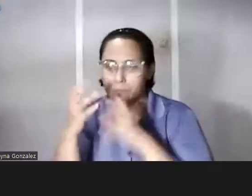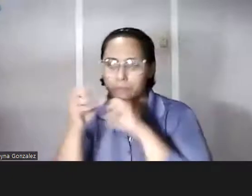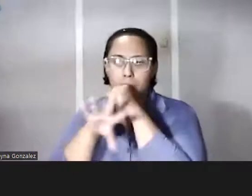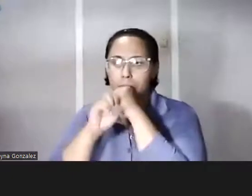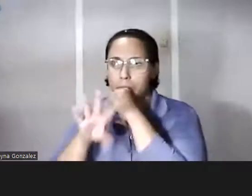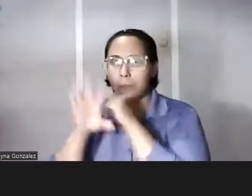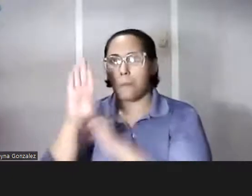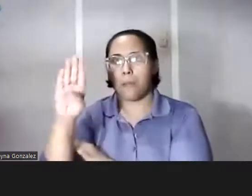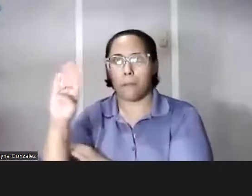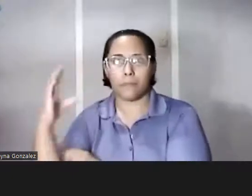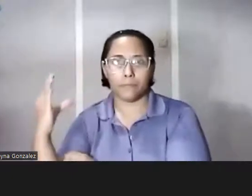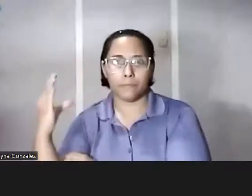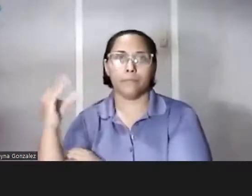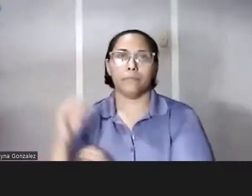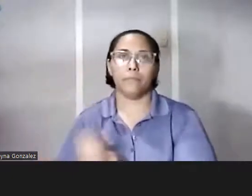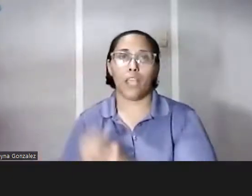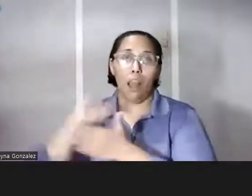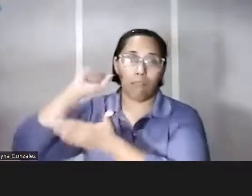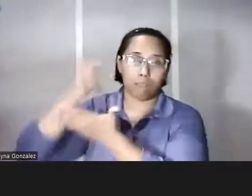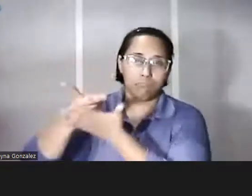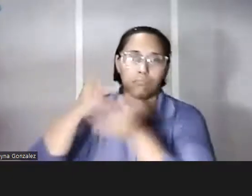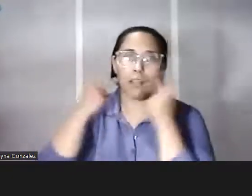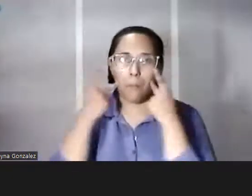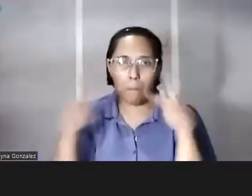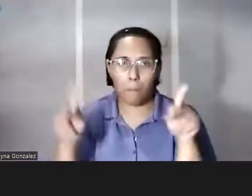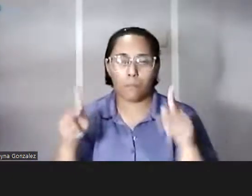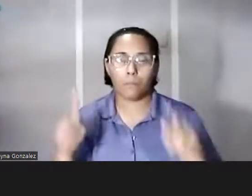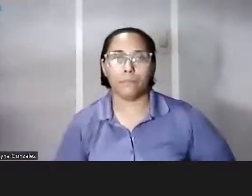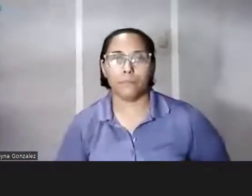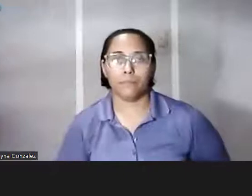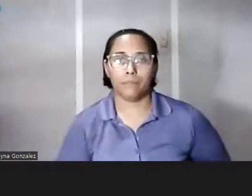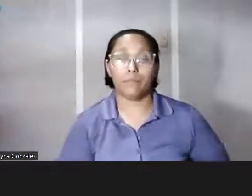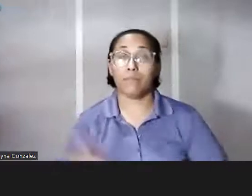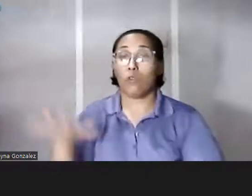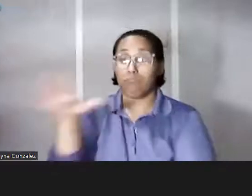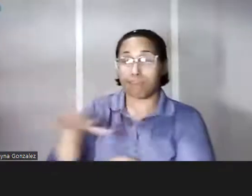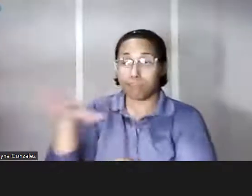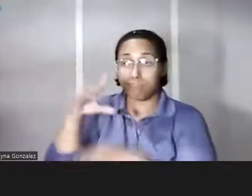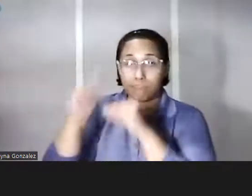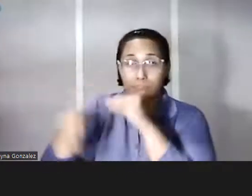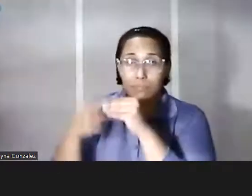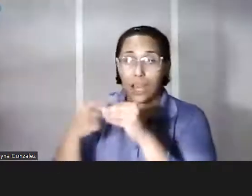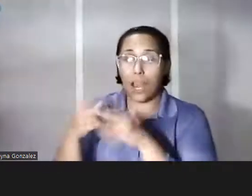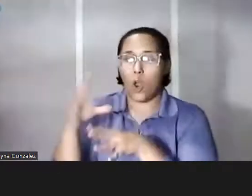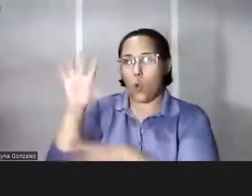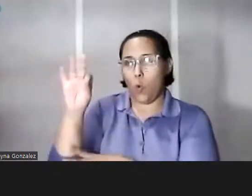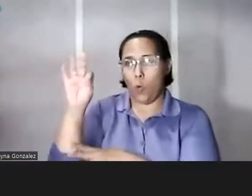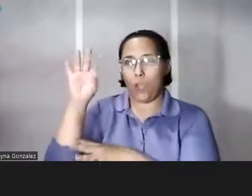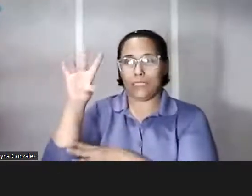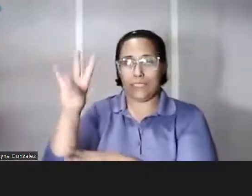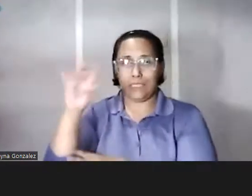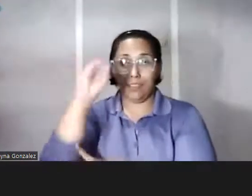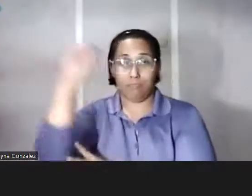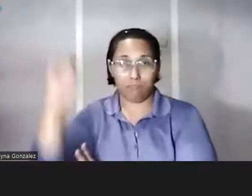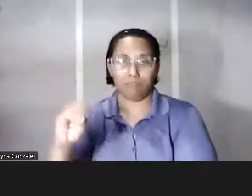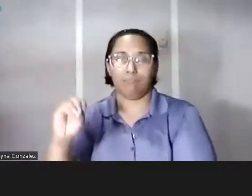BBC y en términos de aprobación pública a la BBC cuenta con alrededor de un 97%,